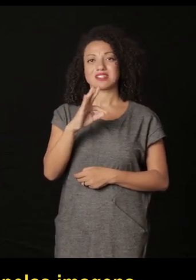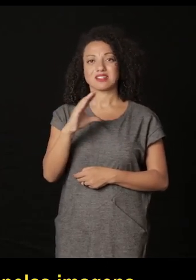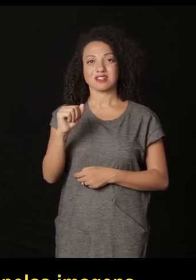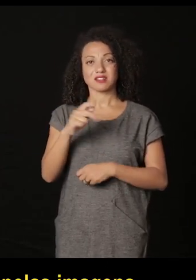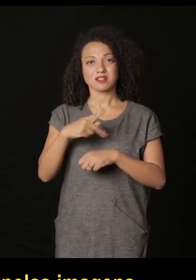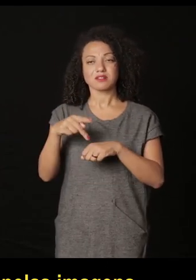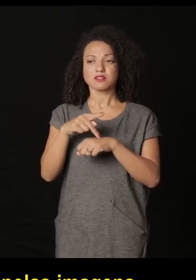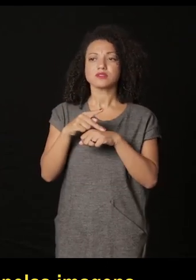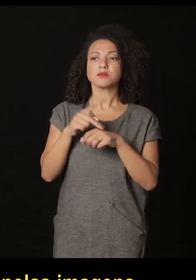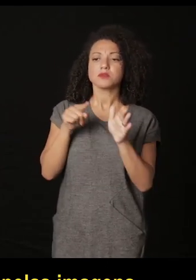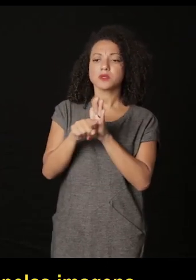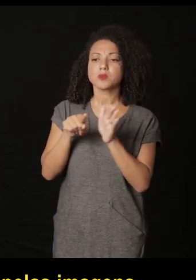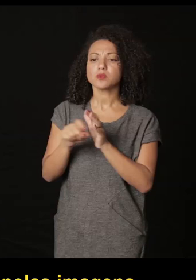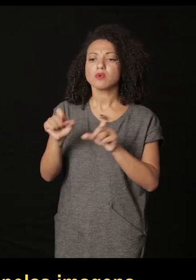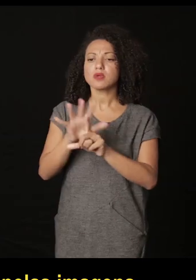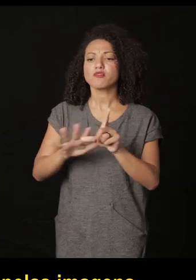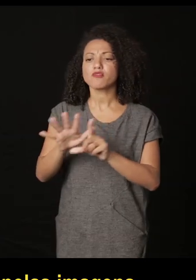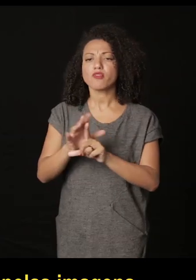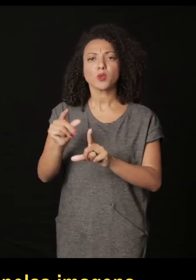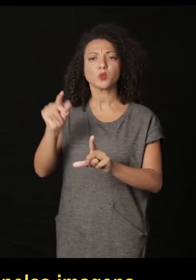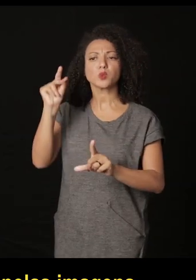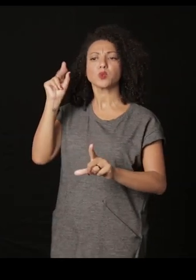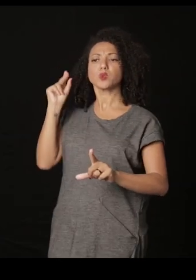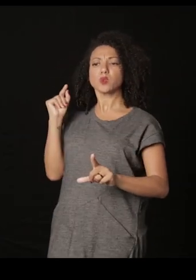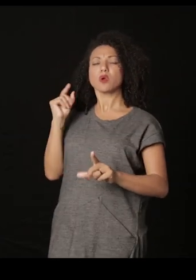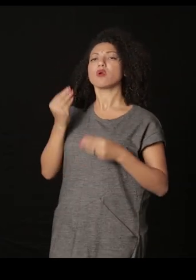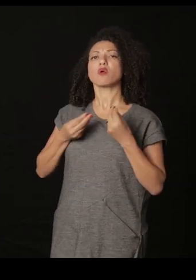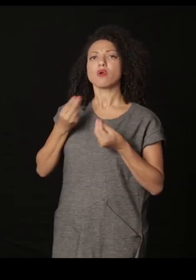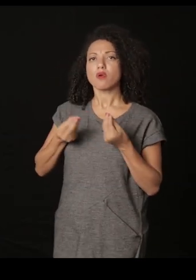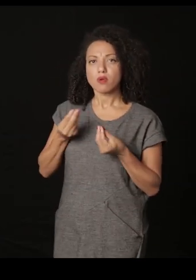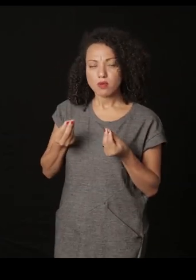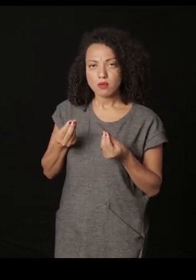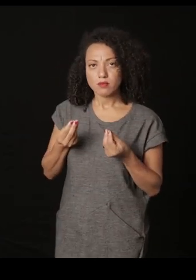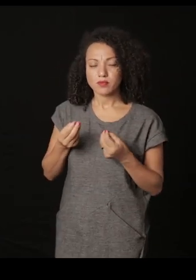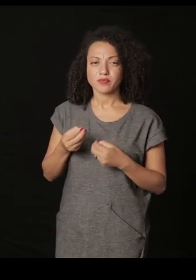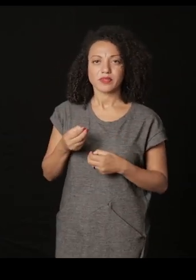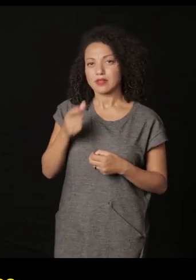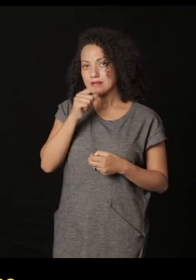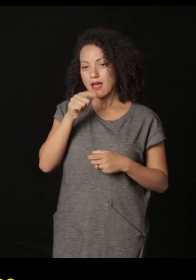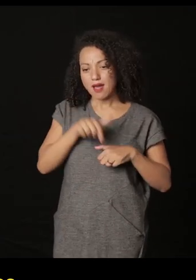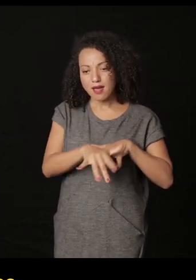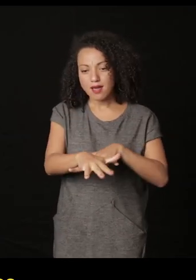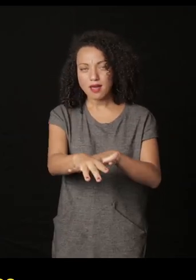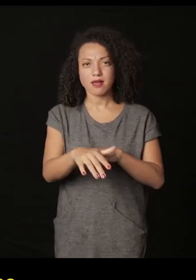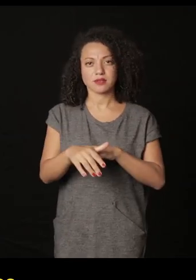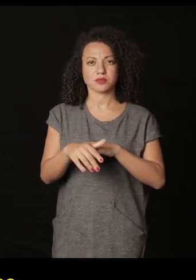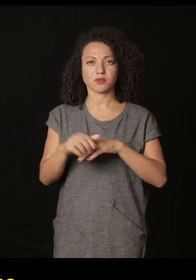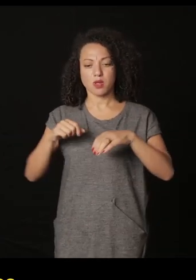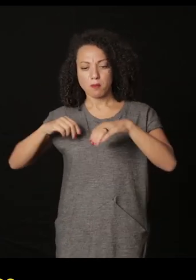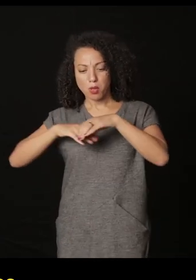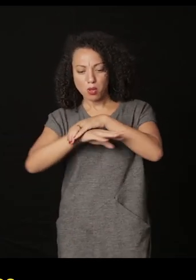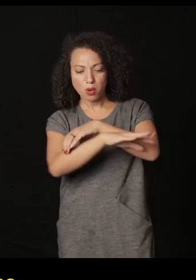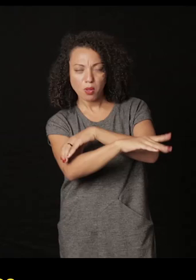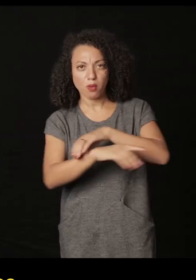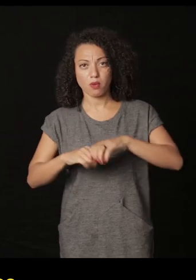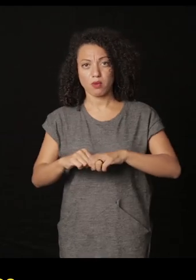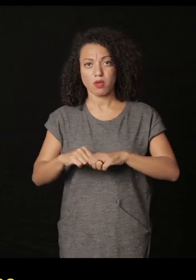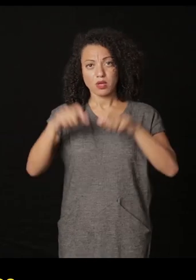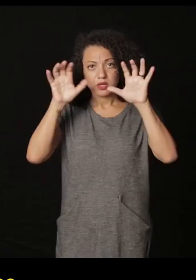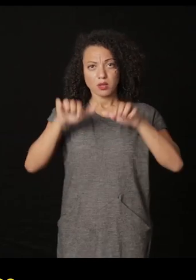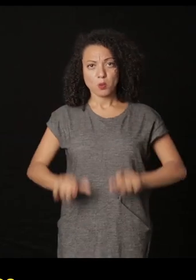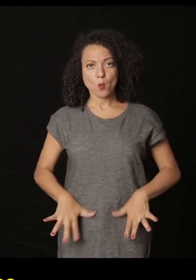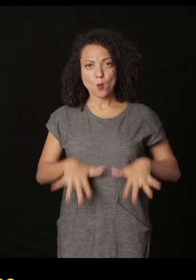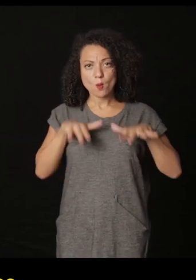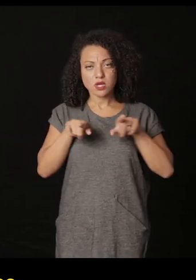preguntando por las imágenes que existían imágenes históricas sobre cuerpos de agua es decir presas manantiales ríos